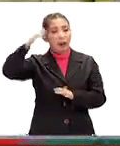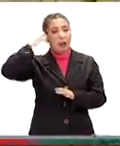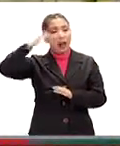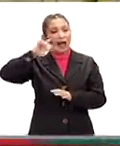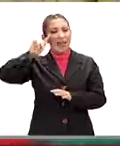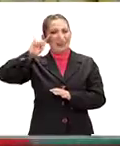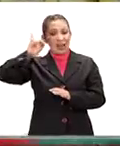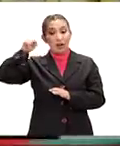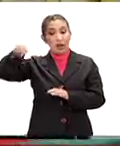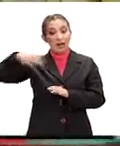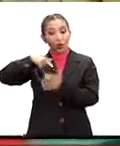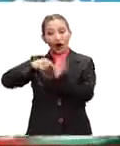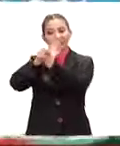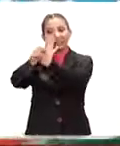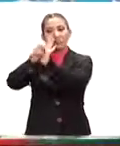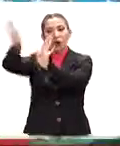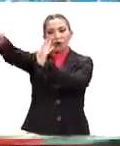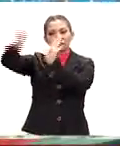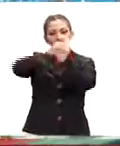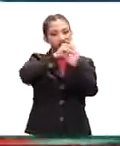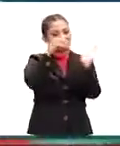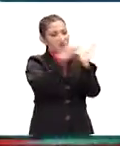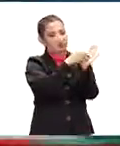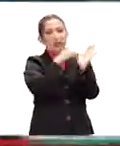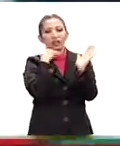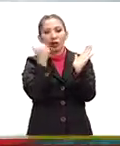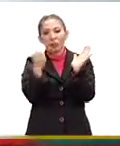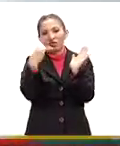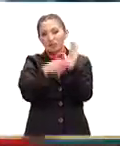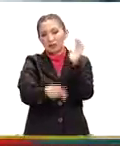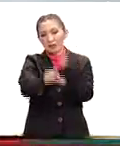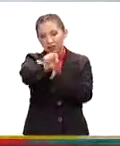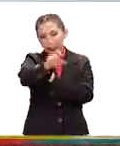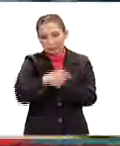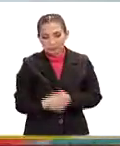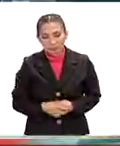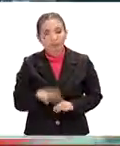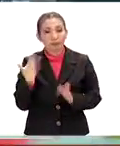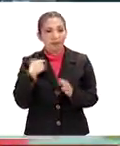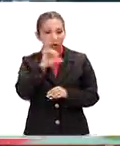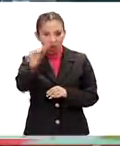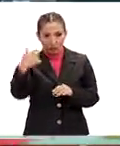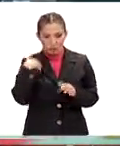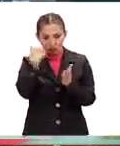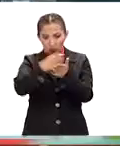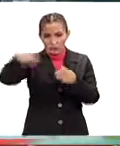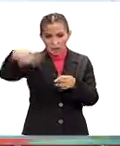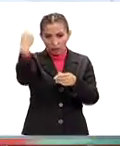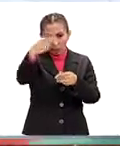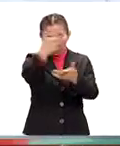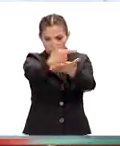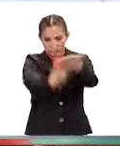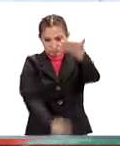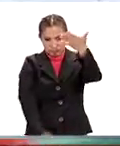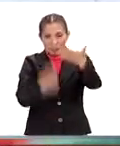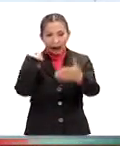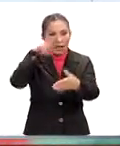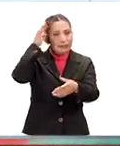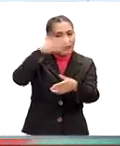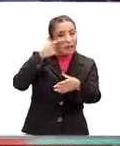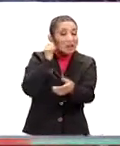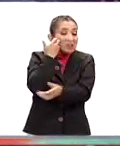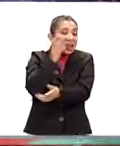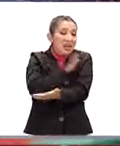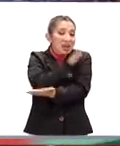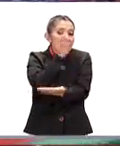Adriano. Es el símbolo elegido para representar a Roma en este 2020. Y ahí les van al resto de las ciudades para que las tengan contempladas, por si